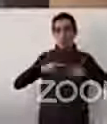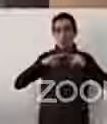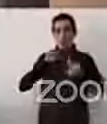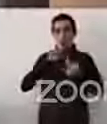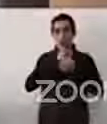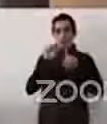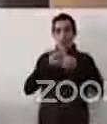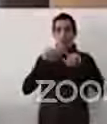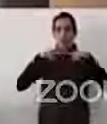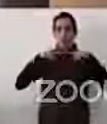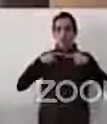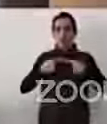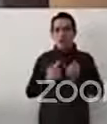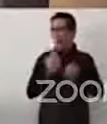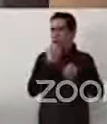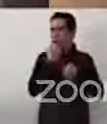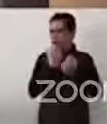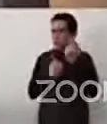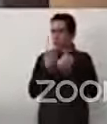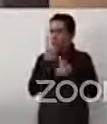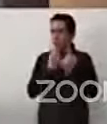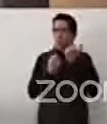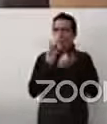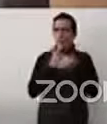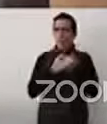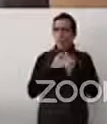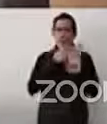recomendaciones harías puntualmente